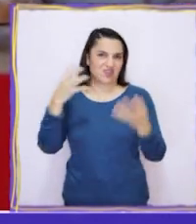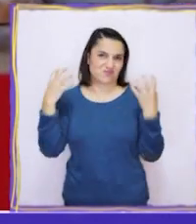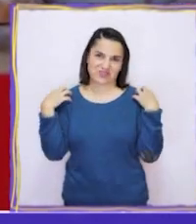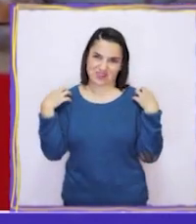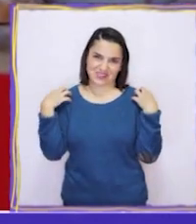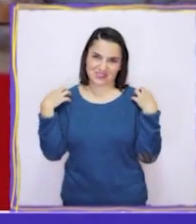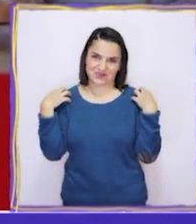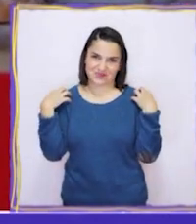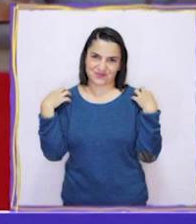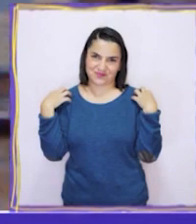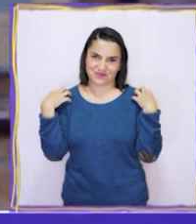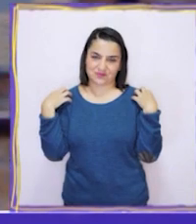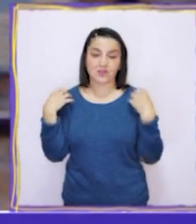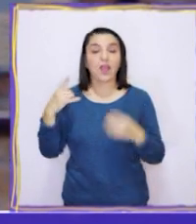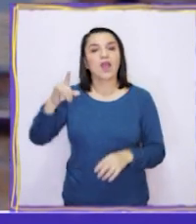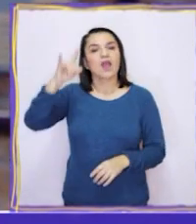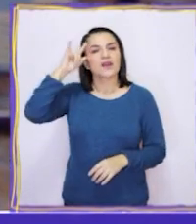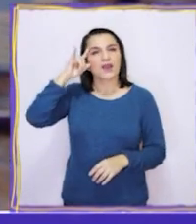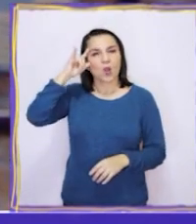responsables.